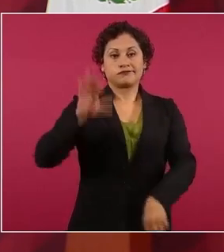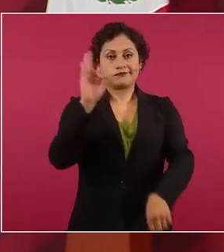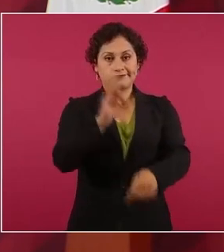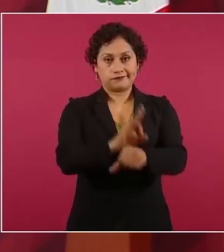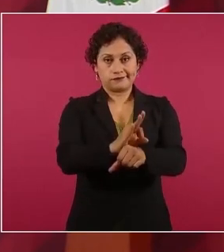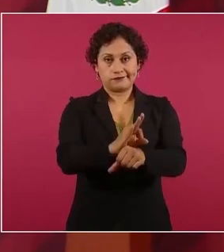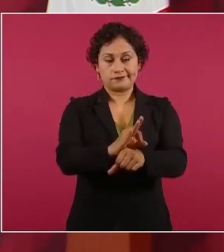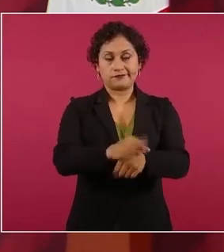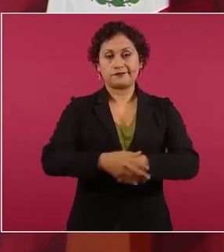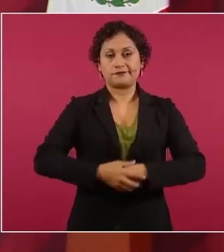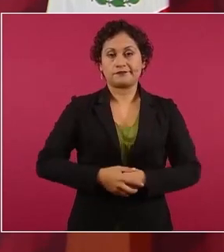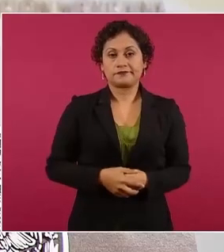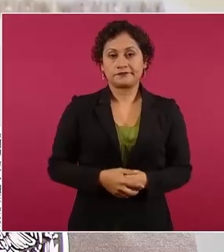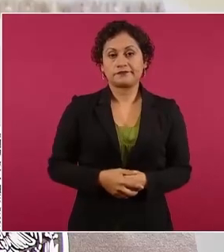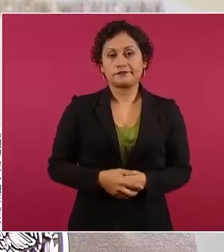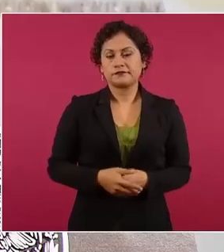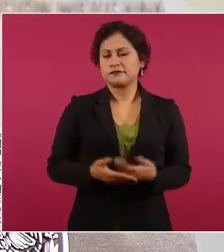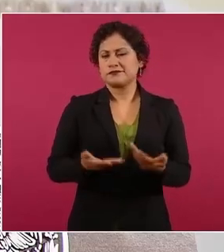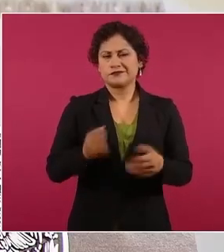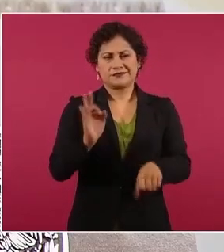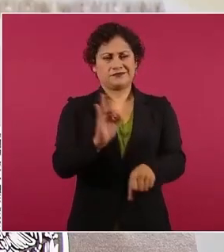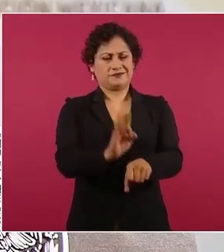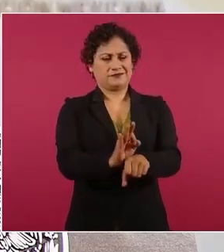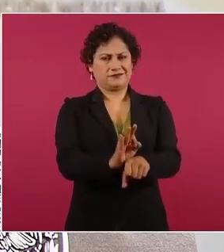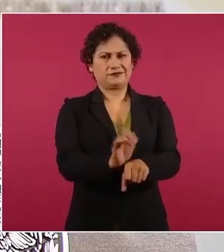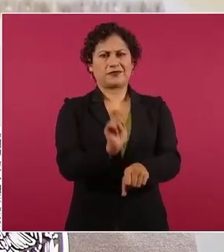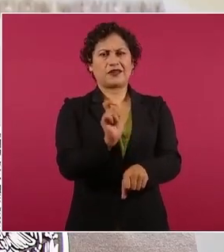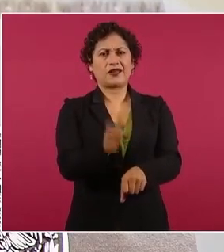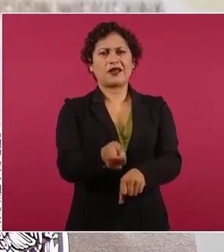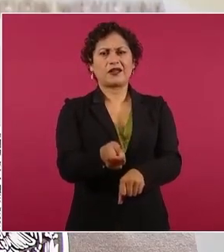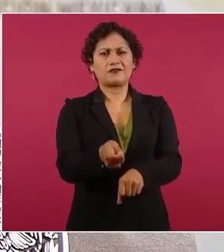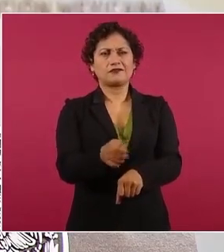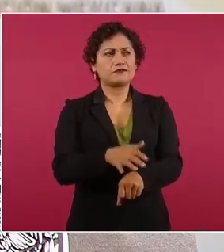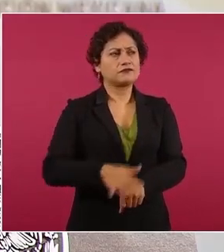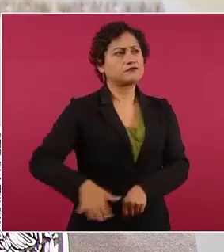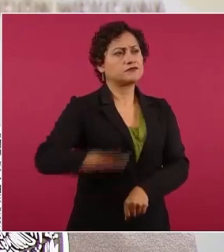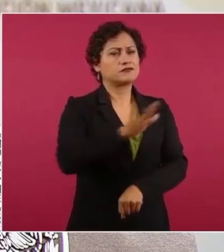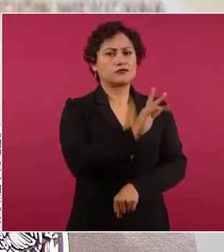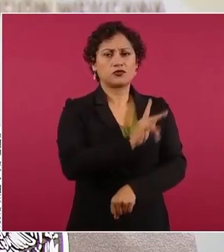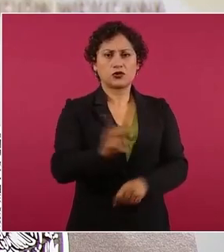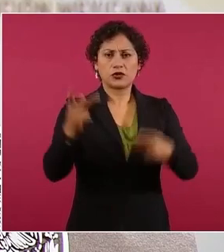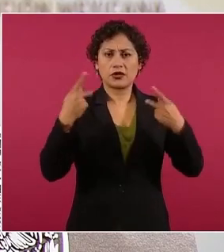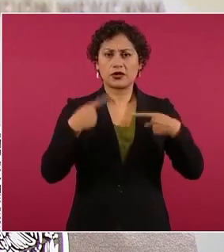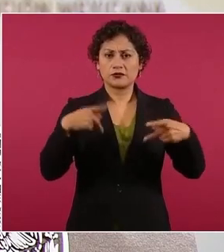es proteger a los ciudadanos